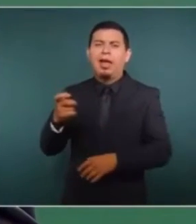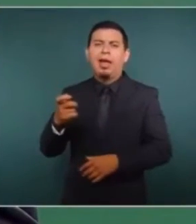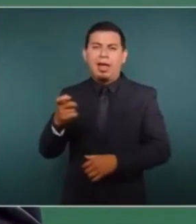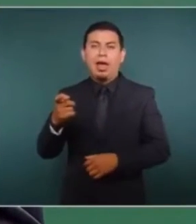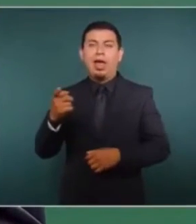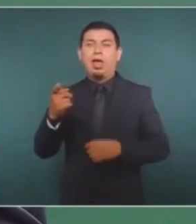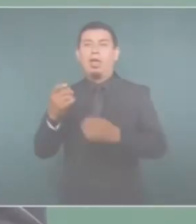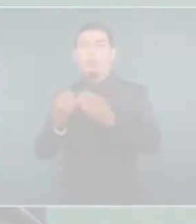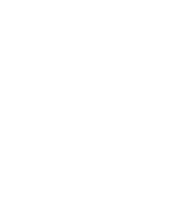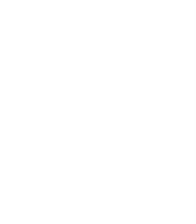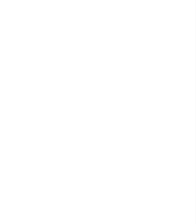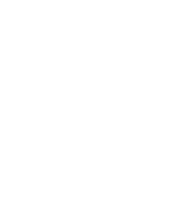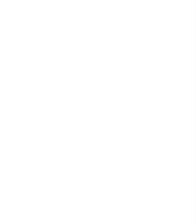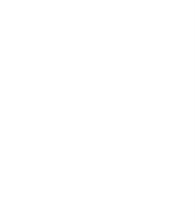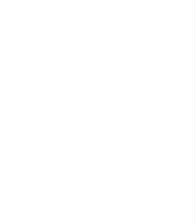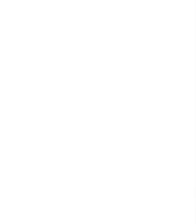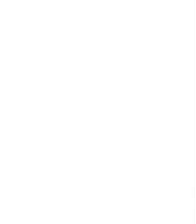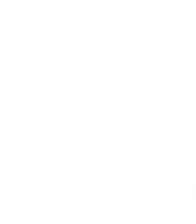parecer.